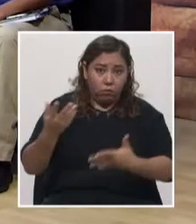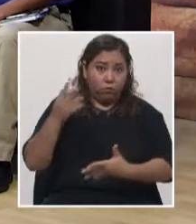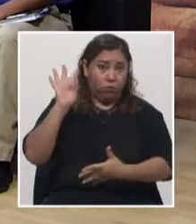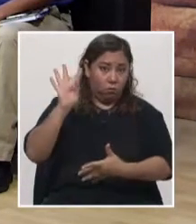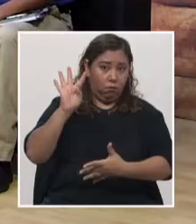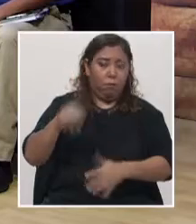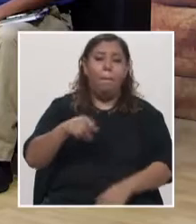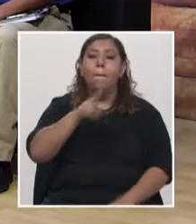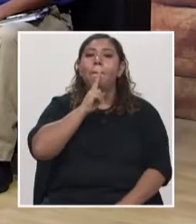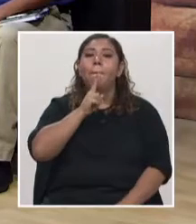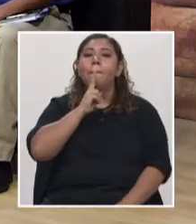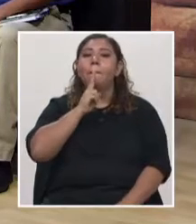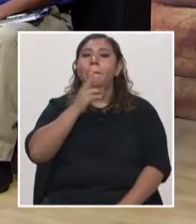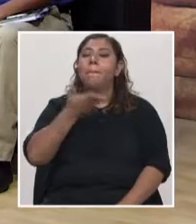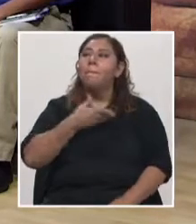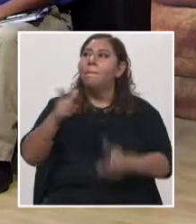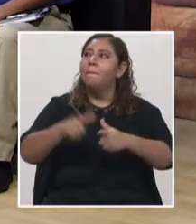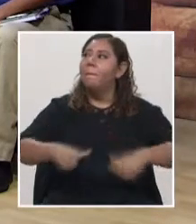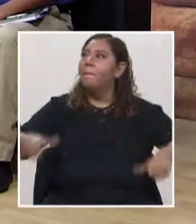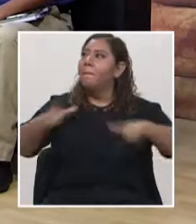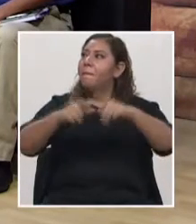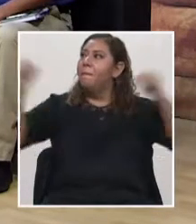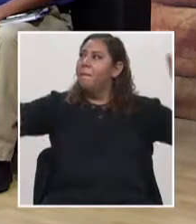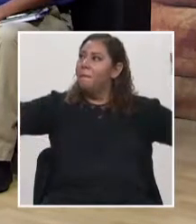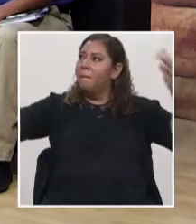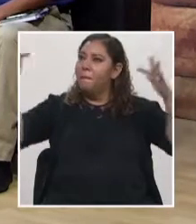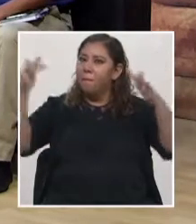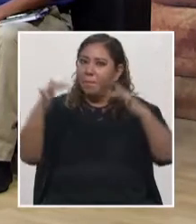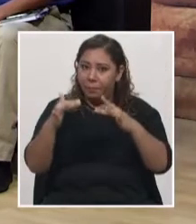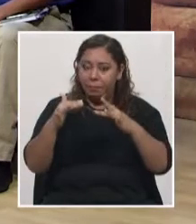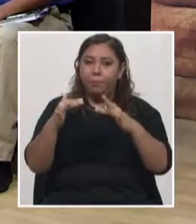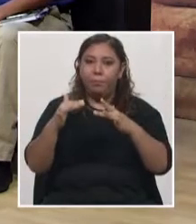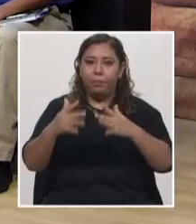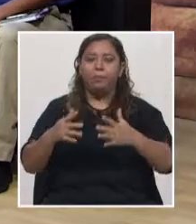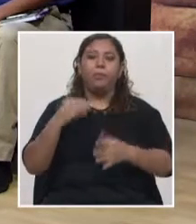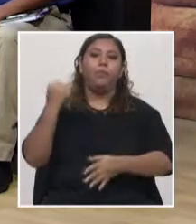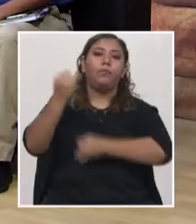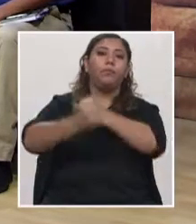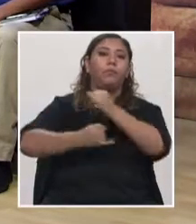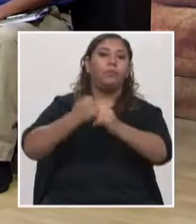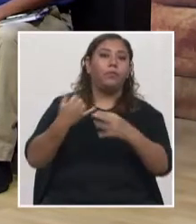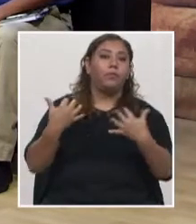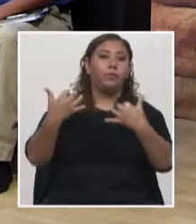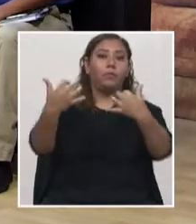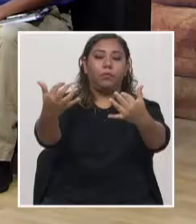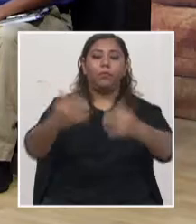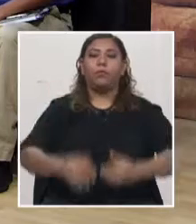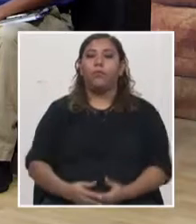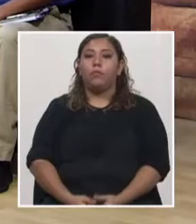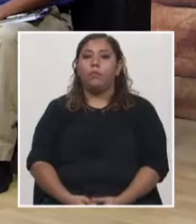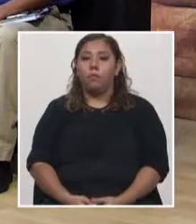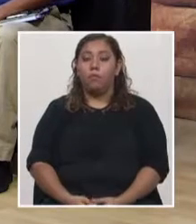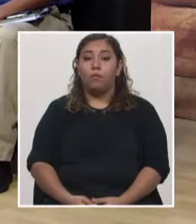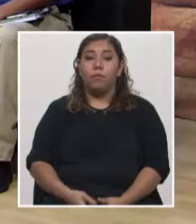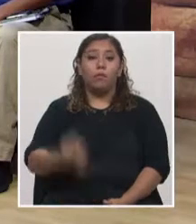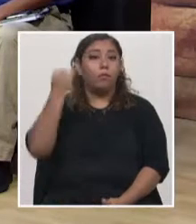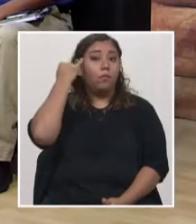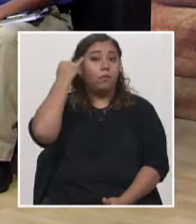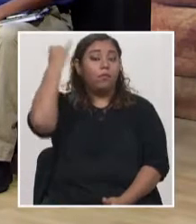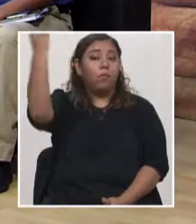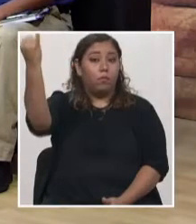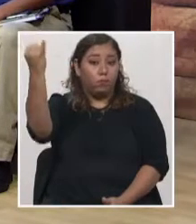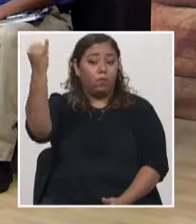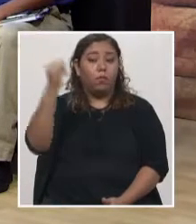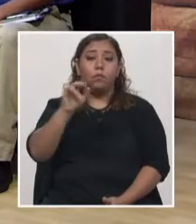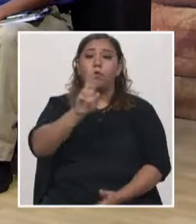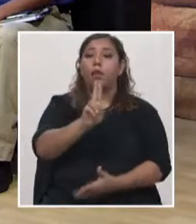el desarrollo de este congreso internacional de minería y geología. A iniciativas de la Universidad Politécnica de Ingeniería, quien